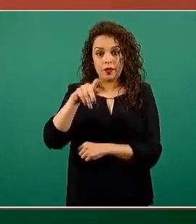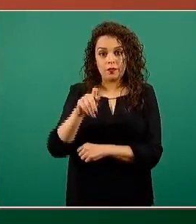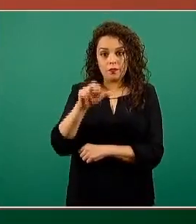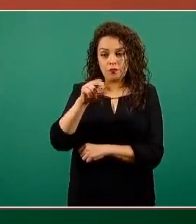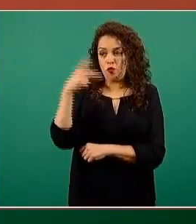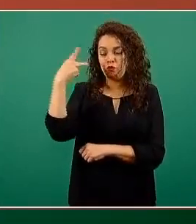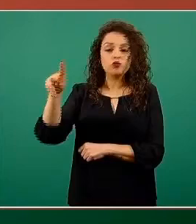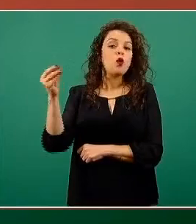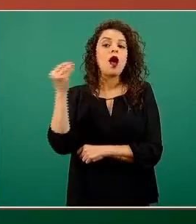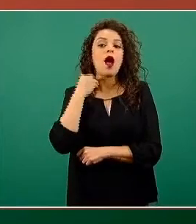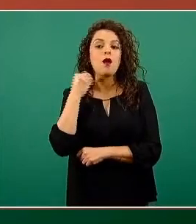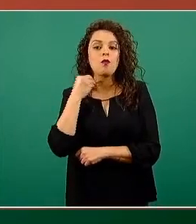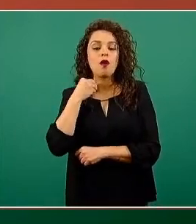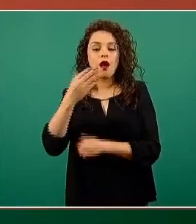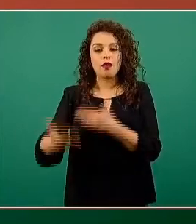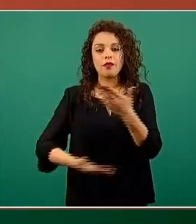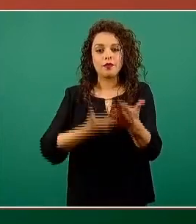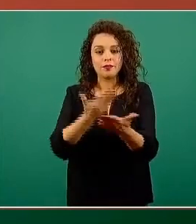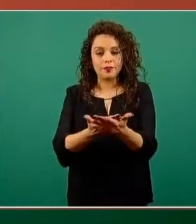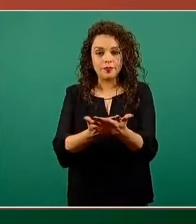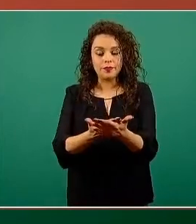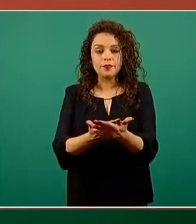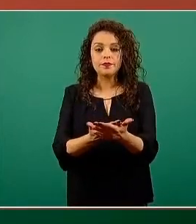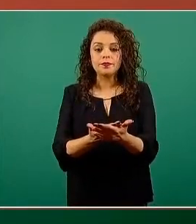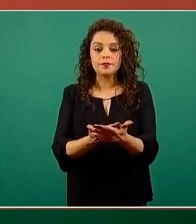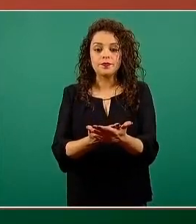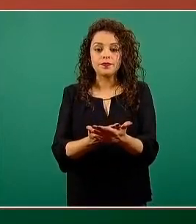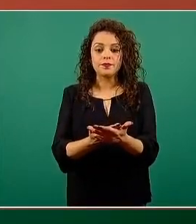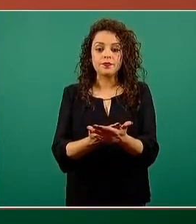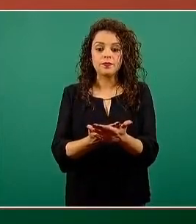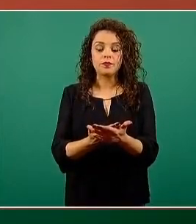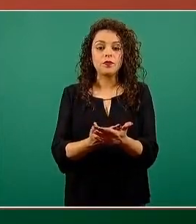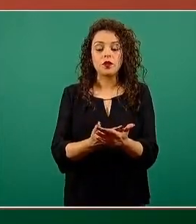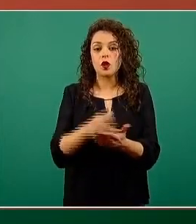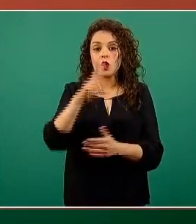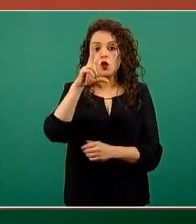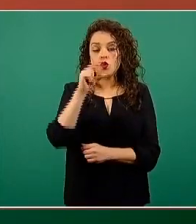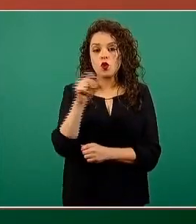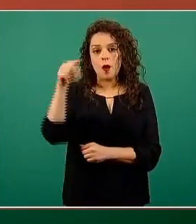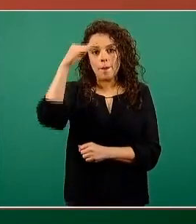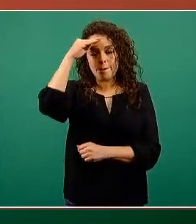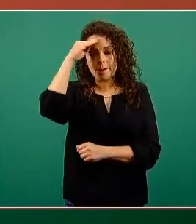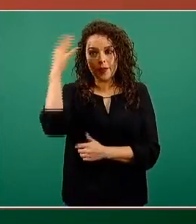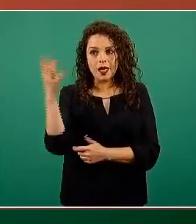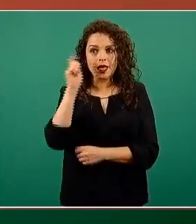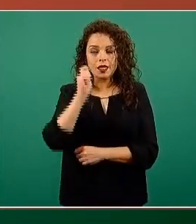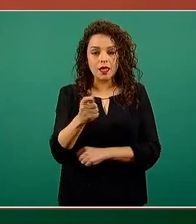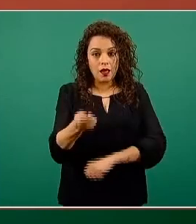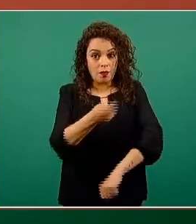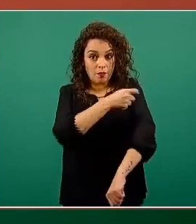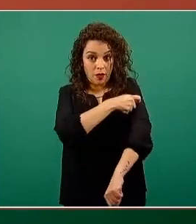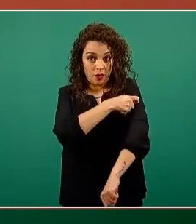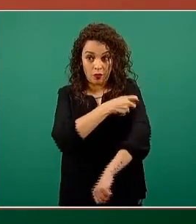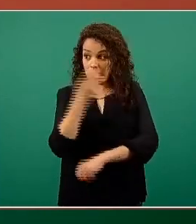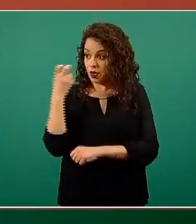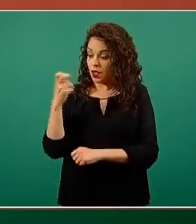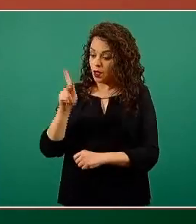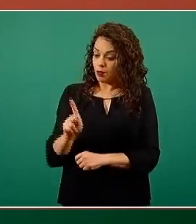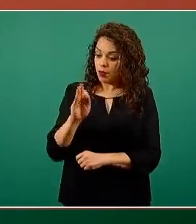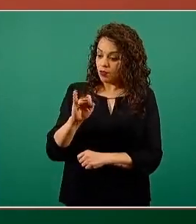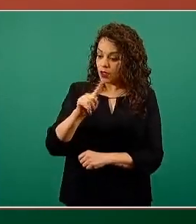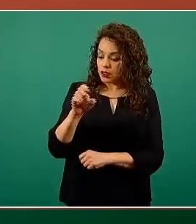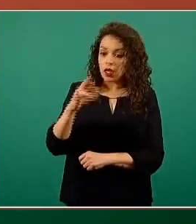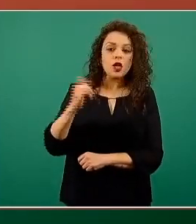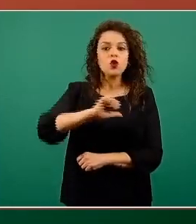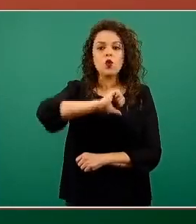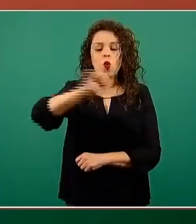nombre lo presentó, la solicitud de amparo, no había considerado que la vacuna esta de Pfizer y otras muchas,